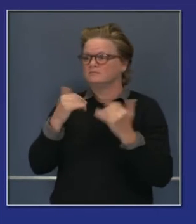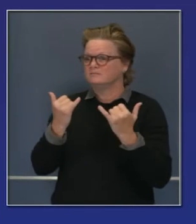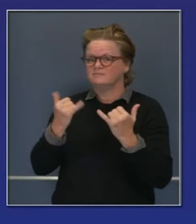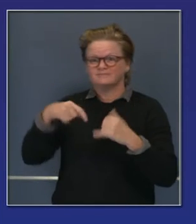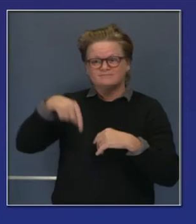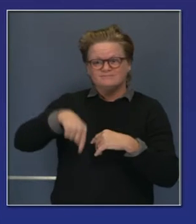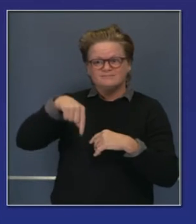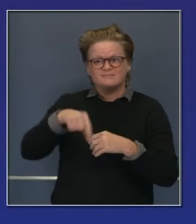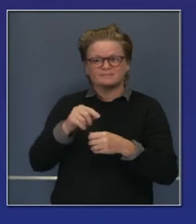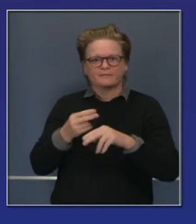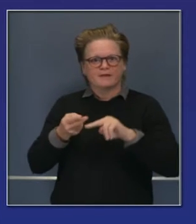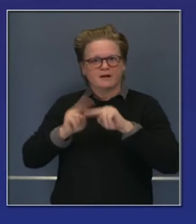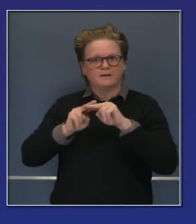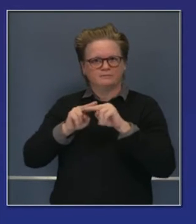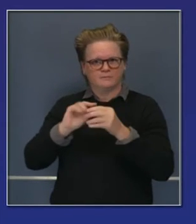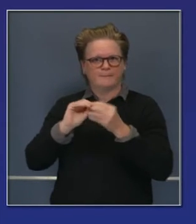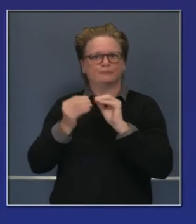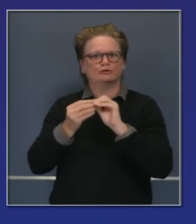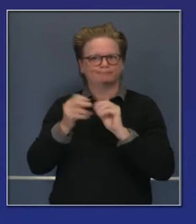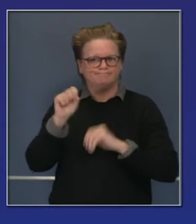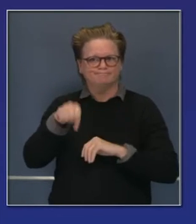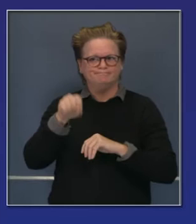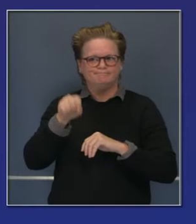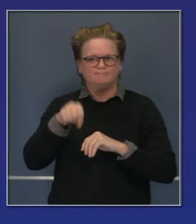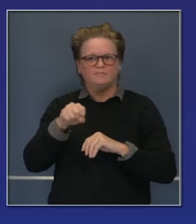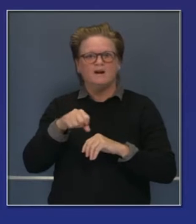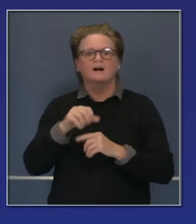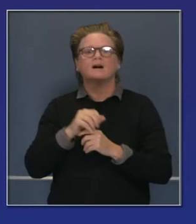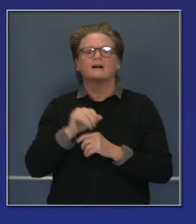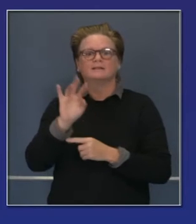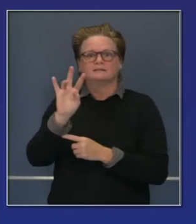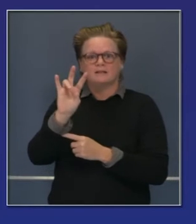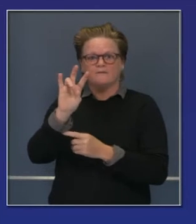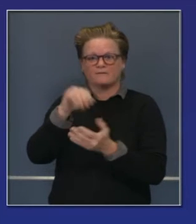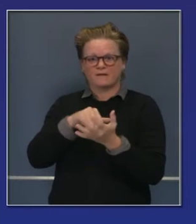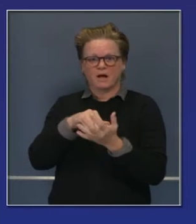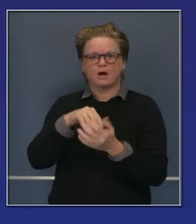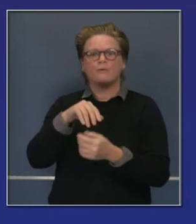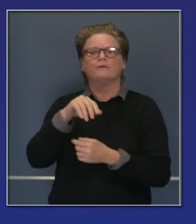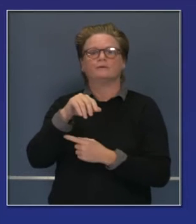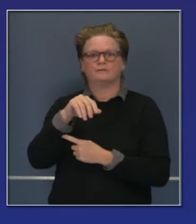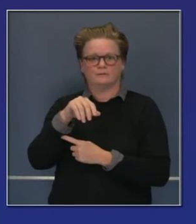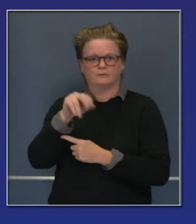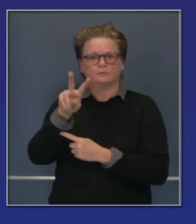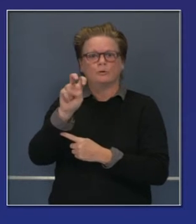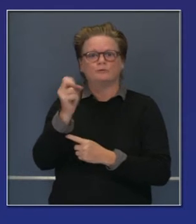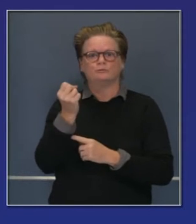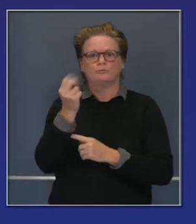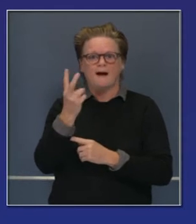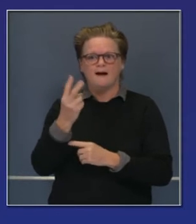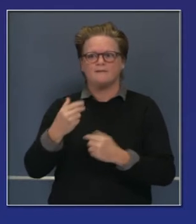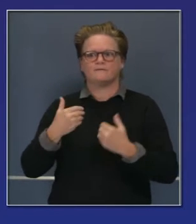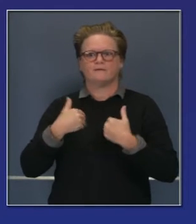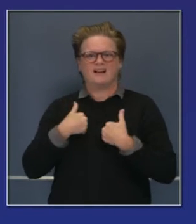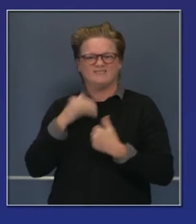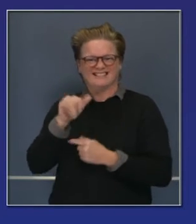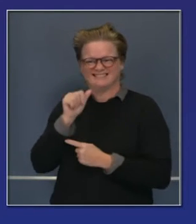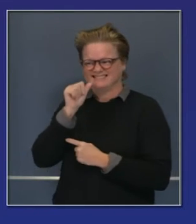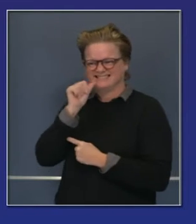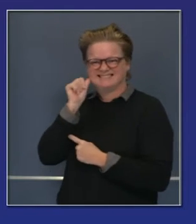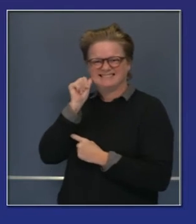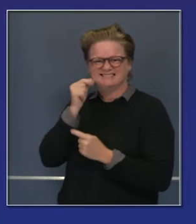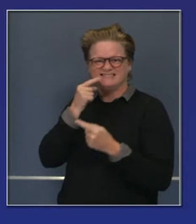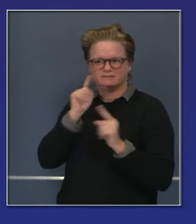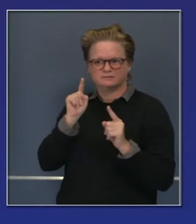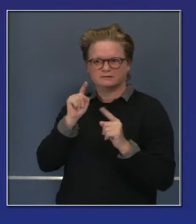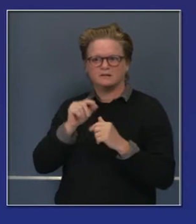de siete días. Estábamos a 5,889, a promedio de siete días. Ayer la cifra de índice